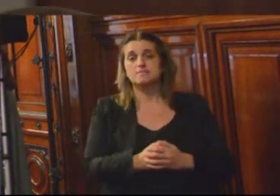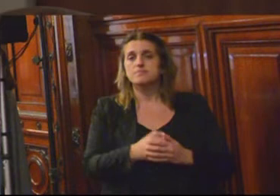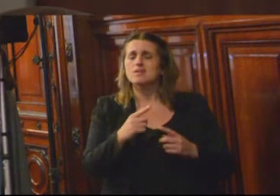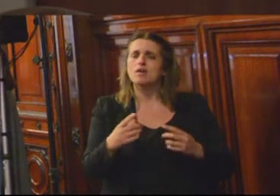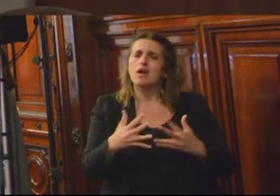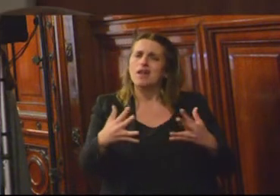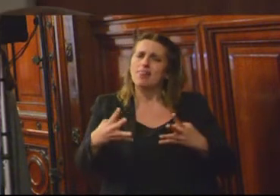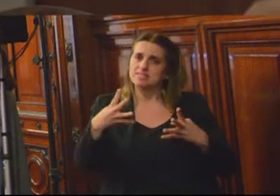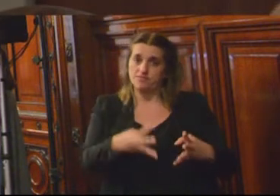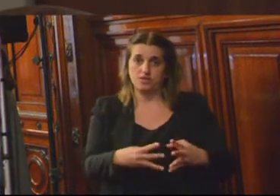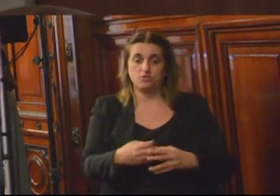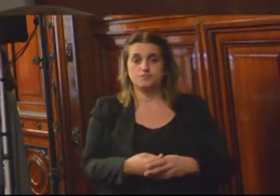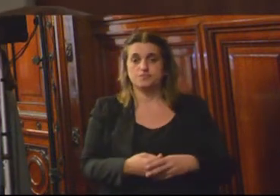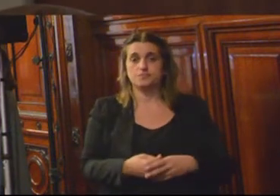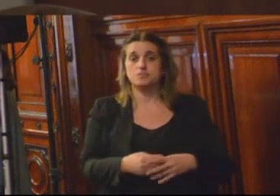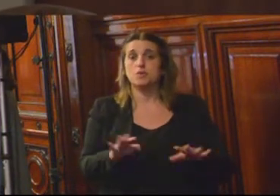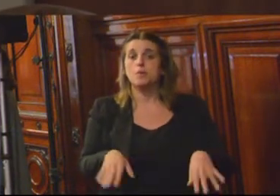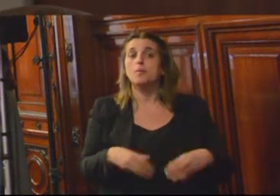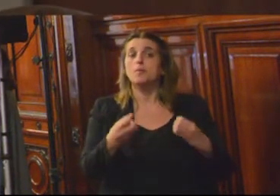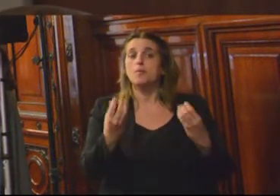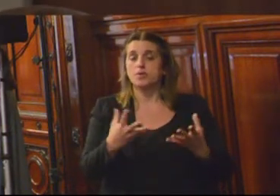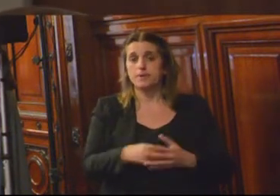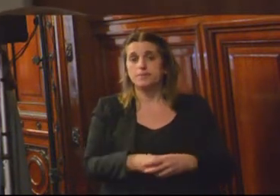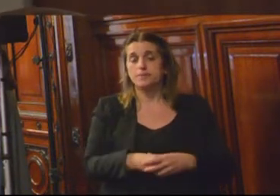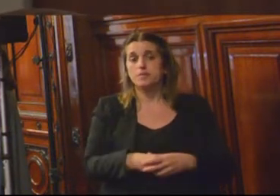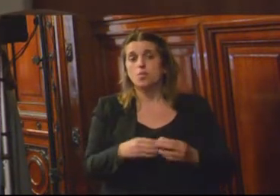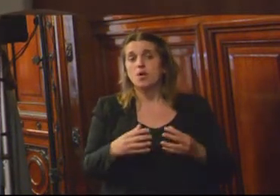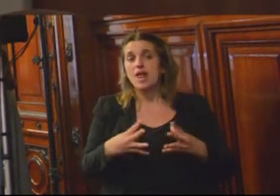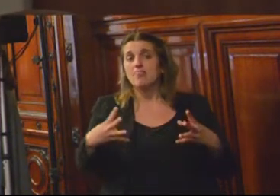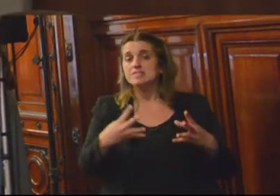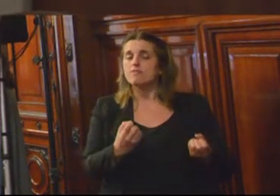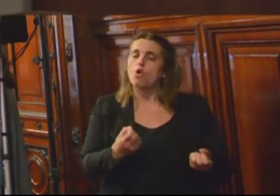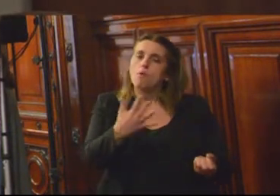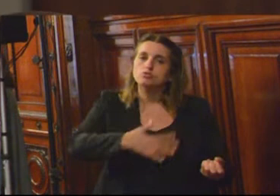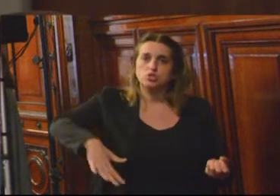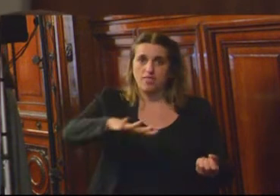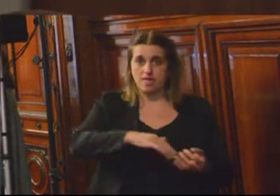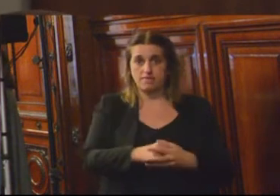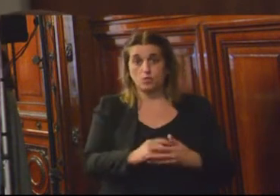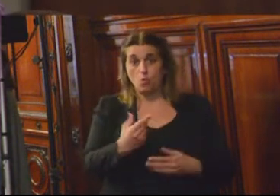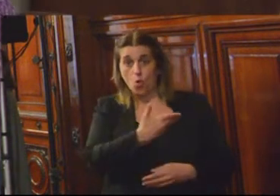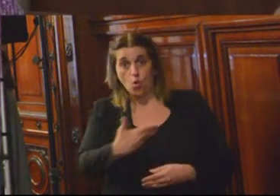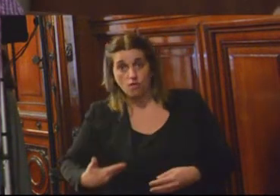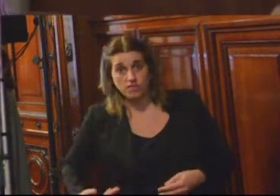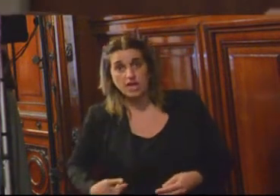reto, el gran desafío, es cómo sociedad y gobierno